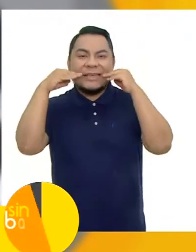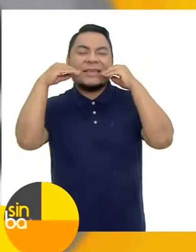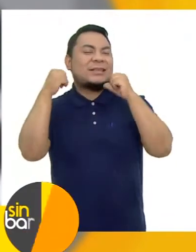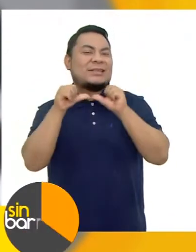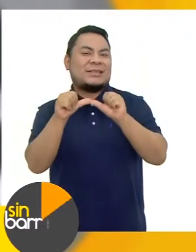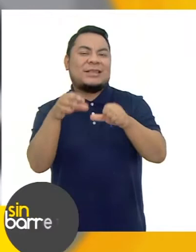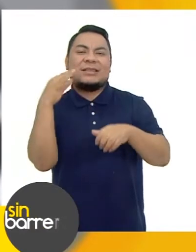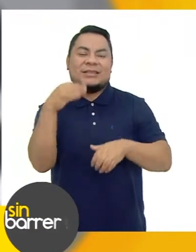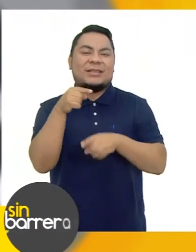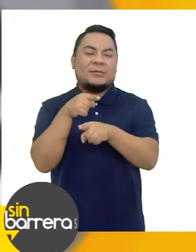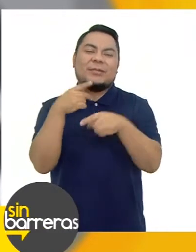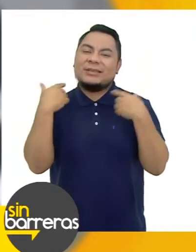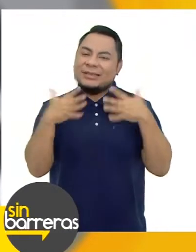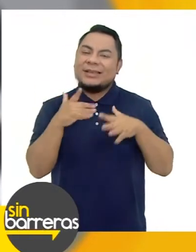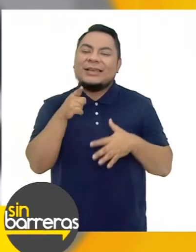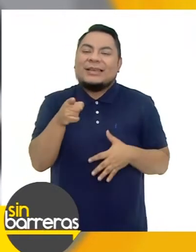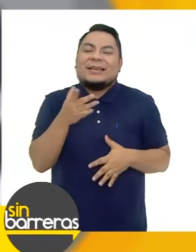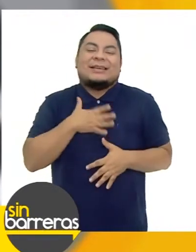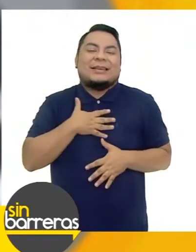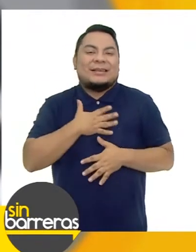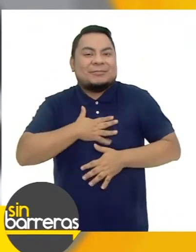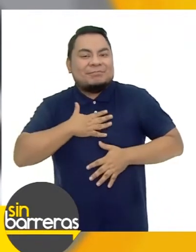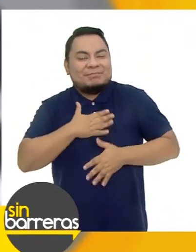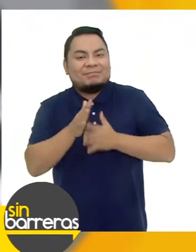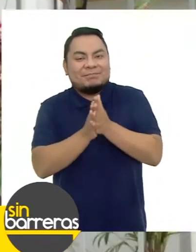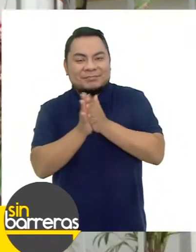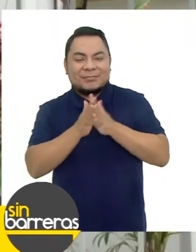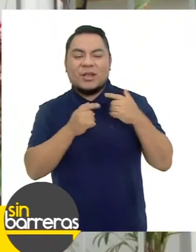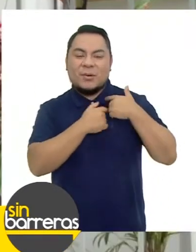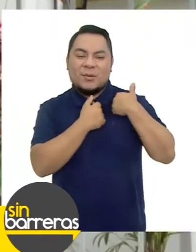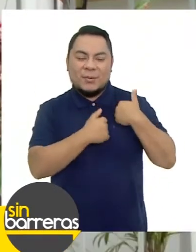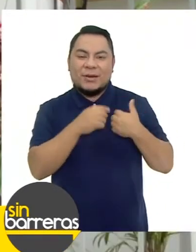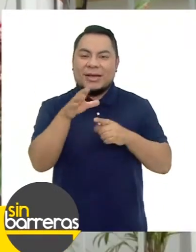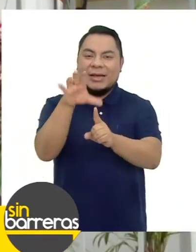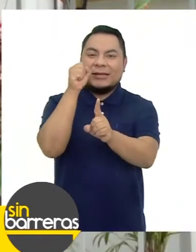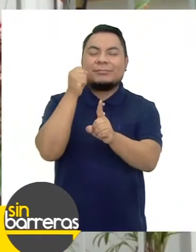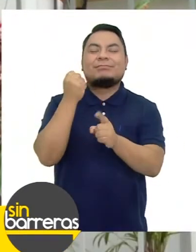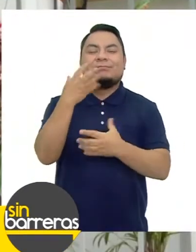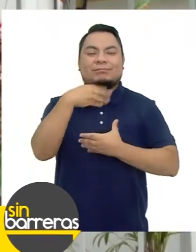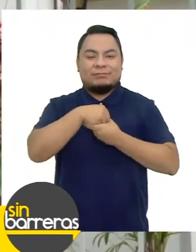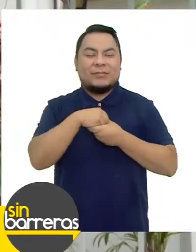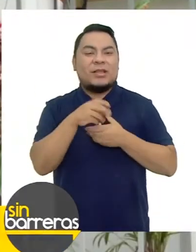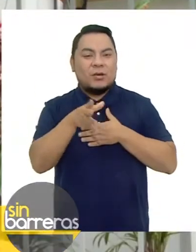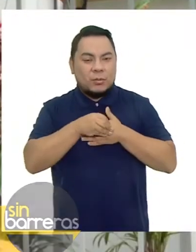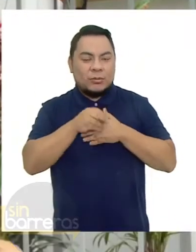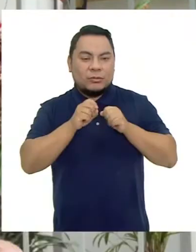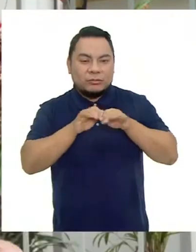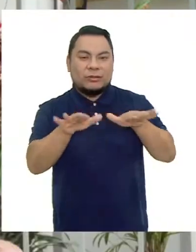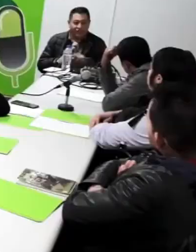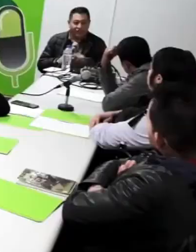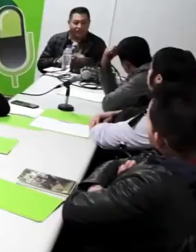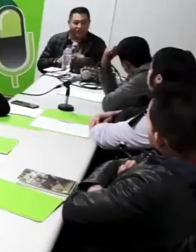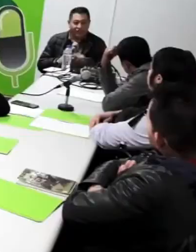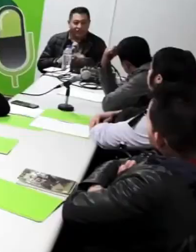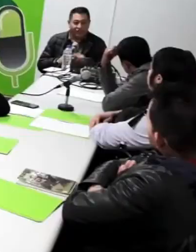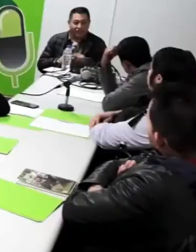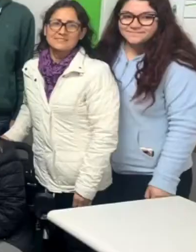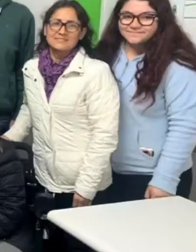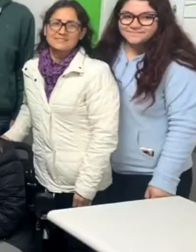con una sonrisa Y eso Ya de ahí Lo más Te gana El corazón Y te contagia Para trabajar